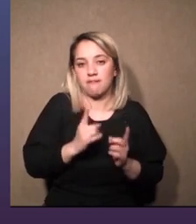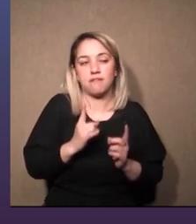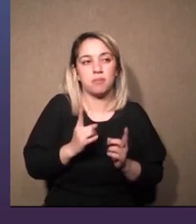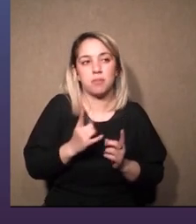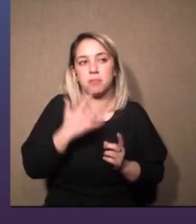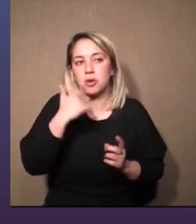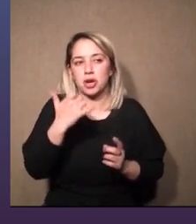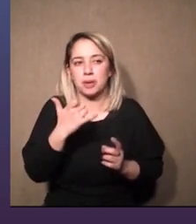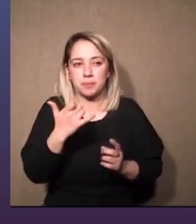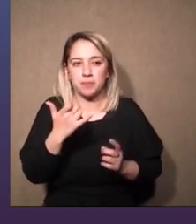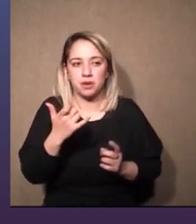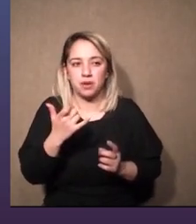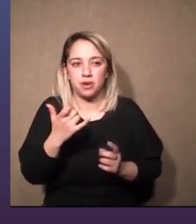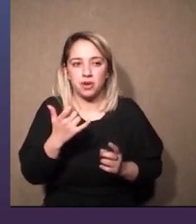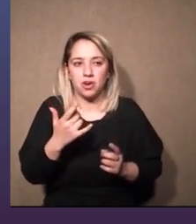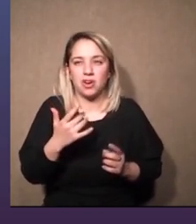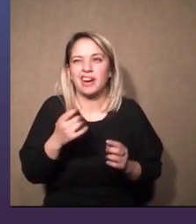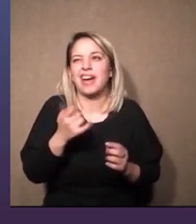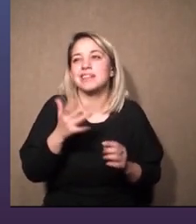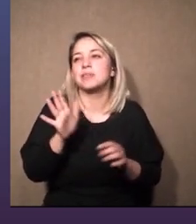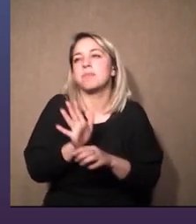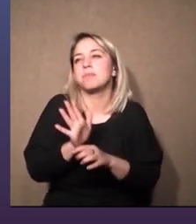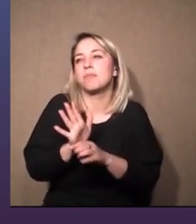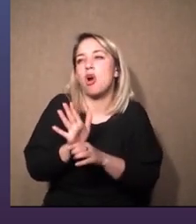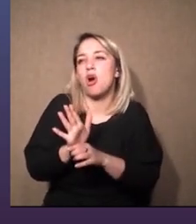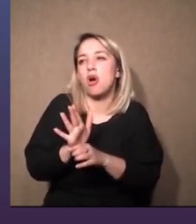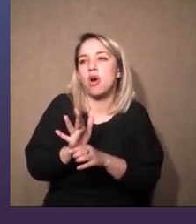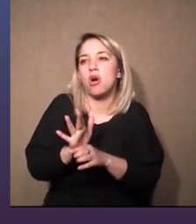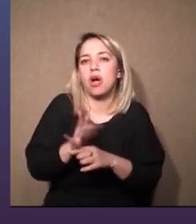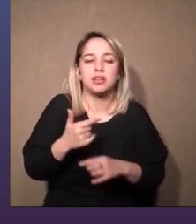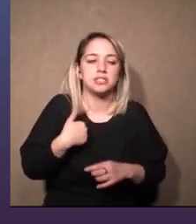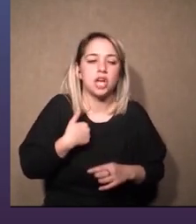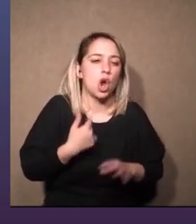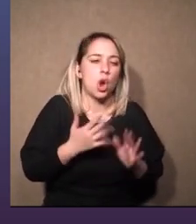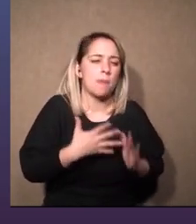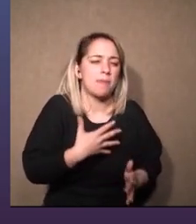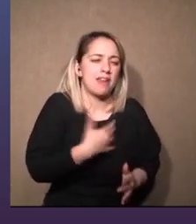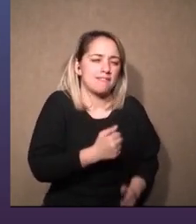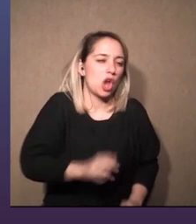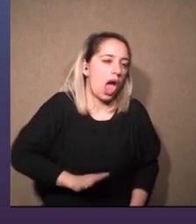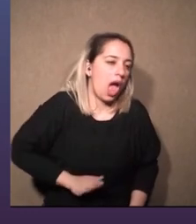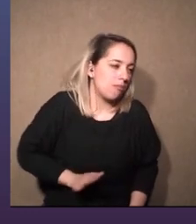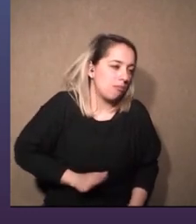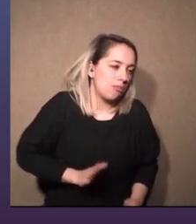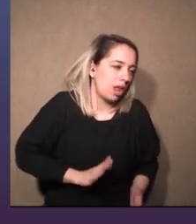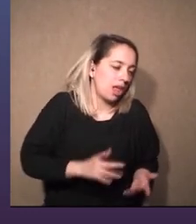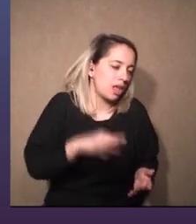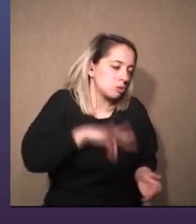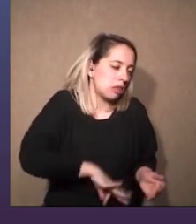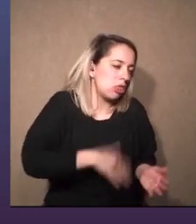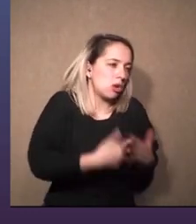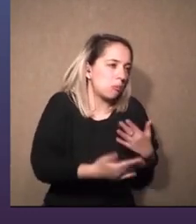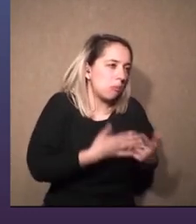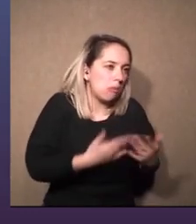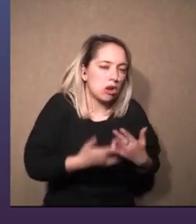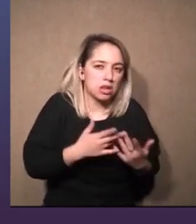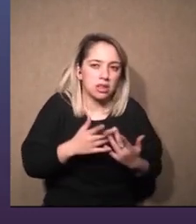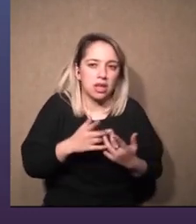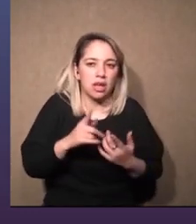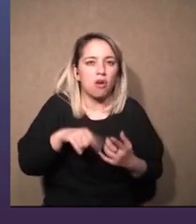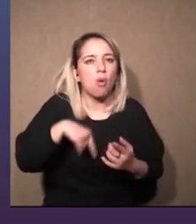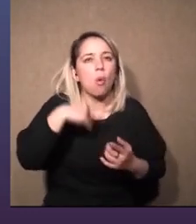casi que pasar hambre aferrándonos al arte antes que dedicarnos a otra cosa